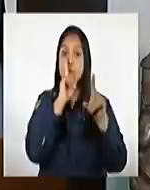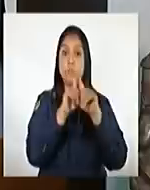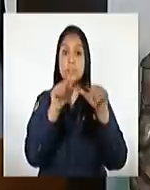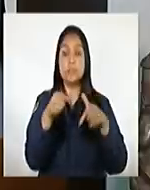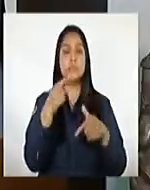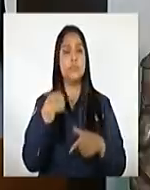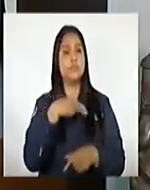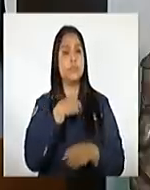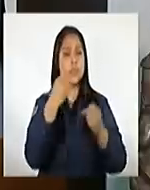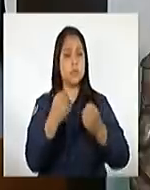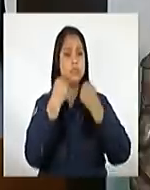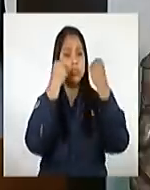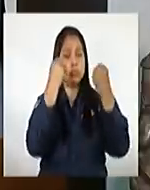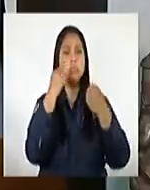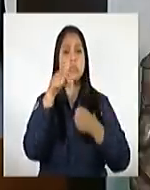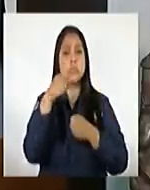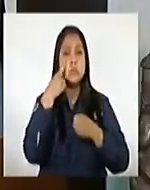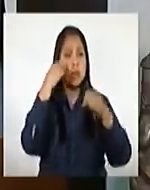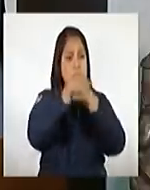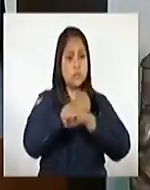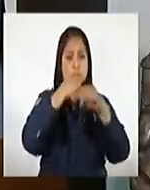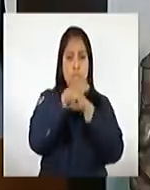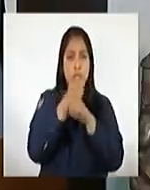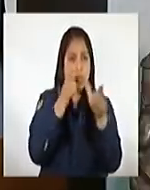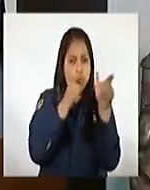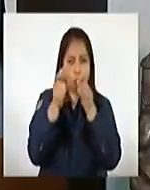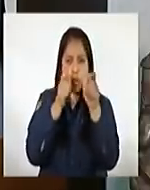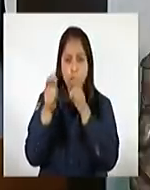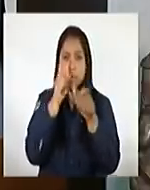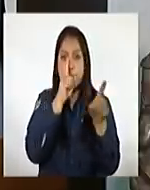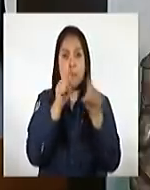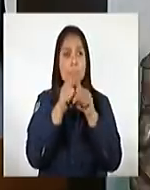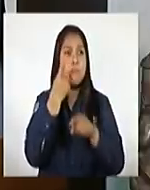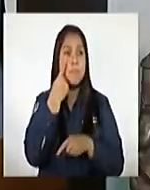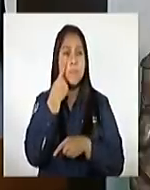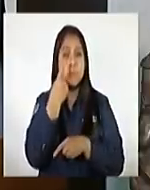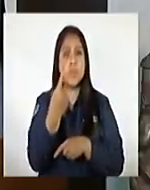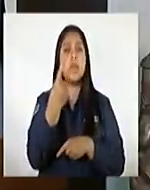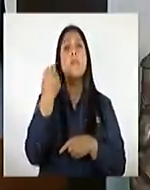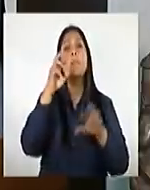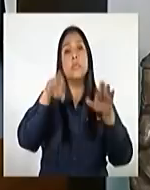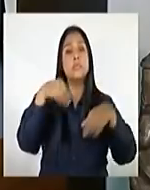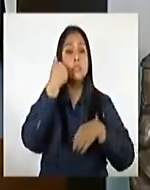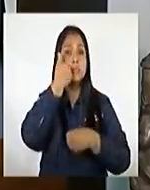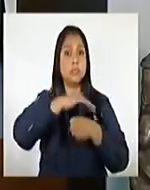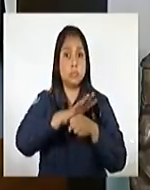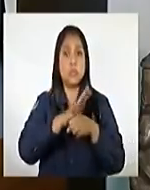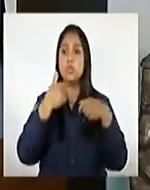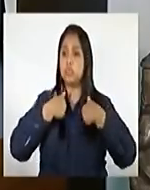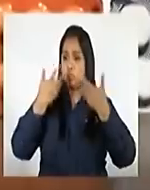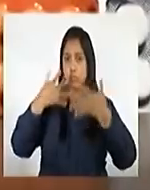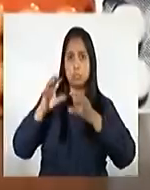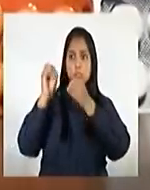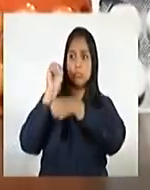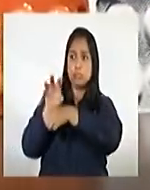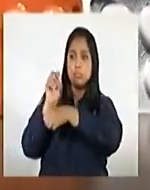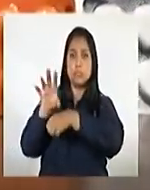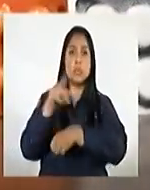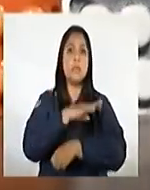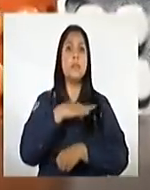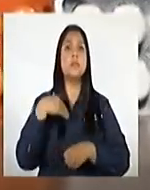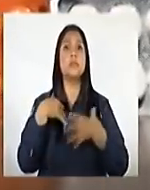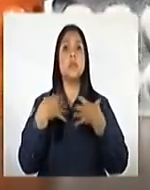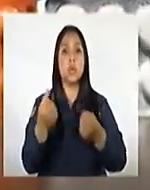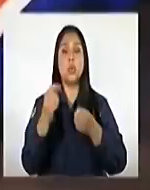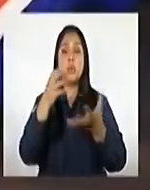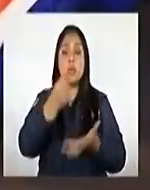Estamos fortaleciendo la estrategia de monitoreo y detección de casos positivos. He instruido al Ministerio de Salud Pública para que entregue